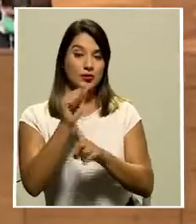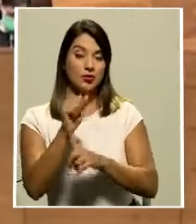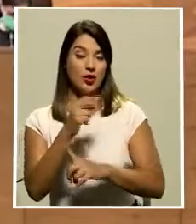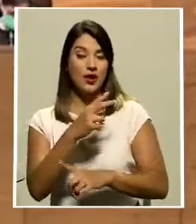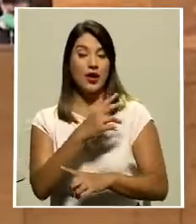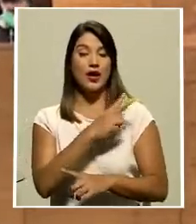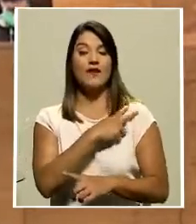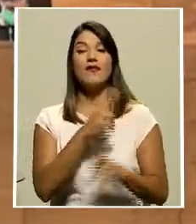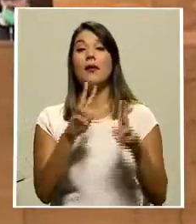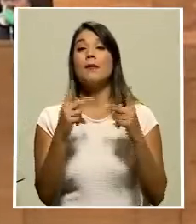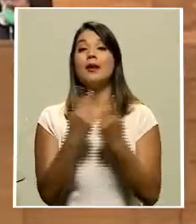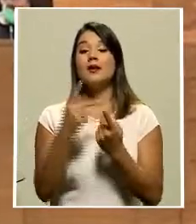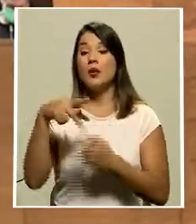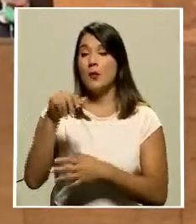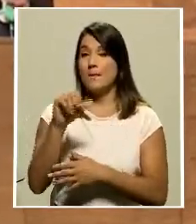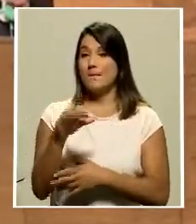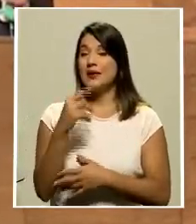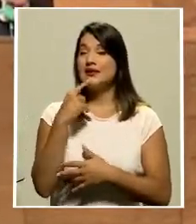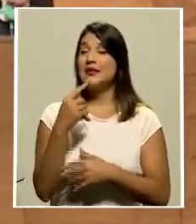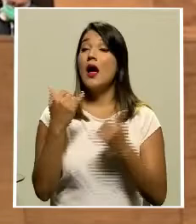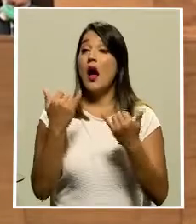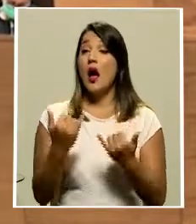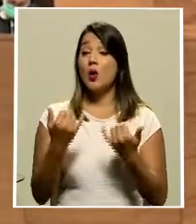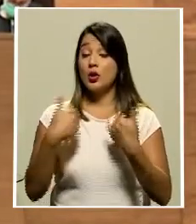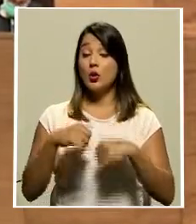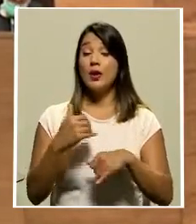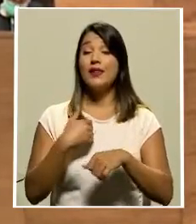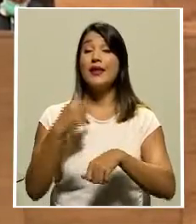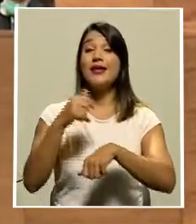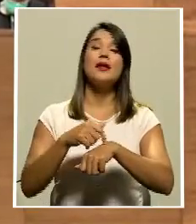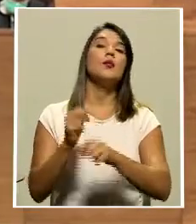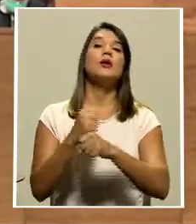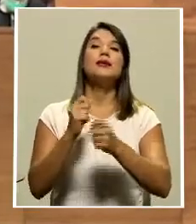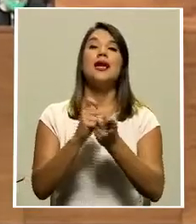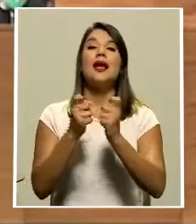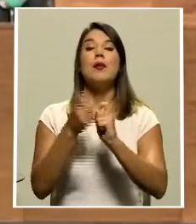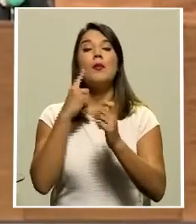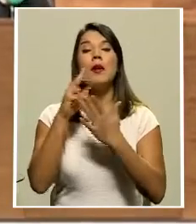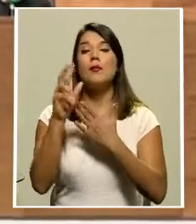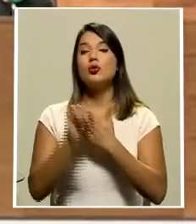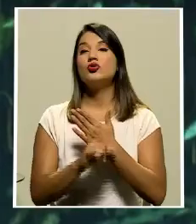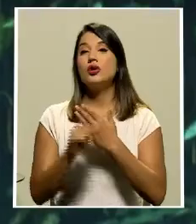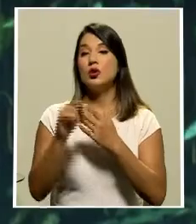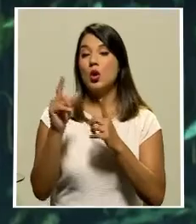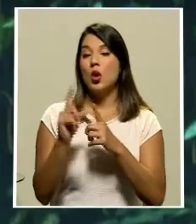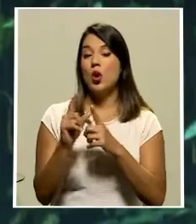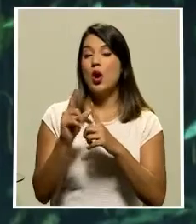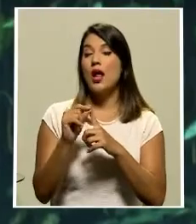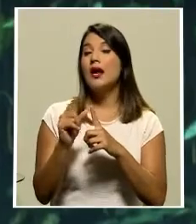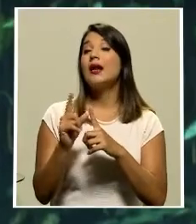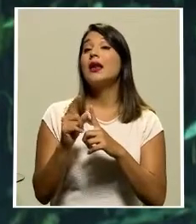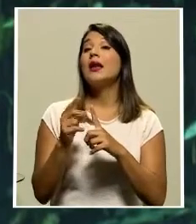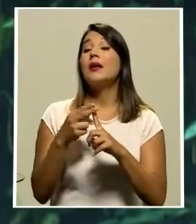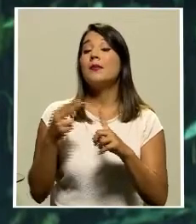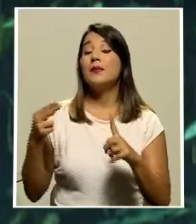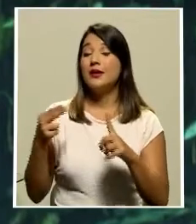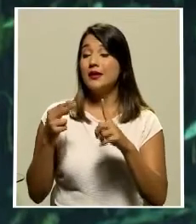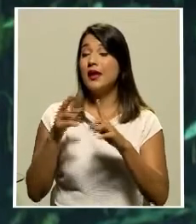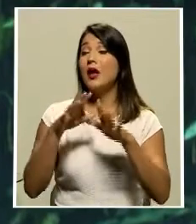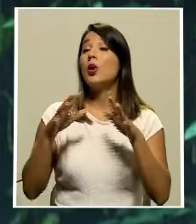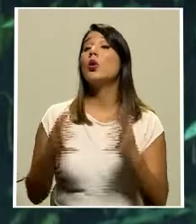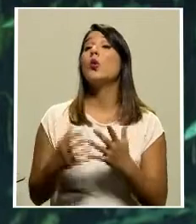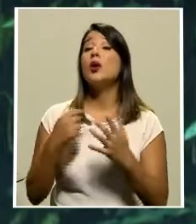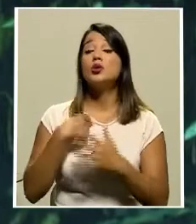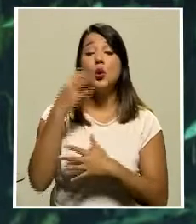fracción del PAC explicó que están a tiempo de hacer cambios al proyecto de renta global Creo que las observaciones que hace el sector